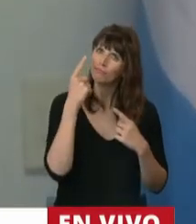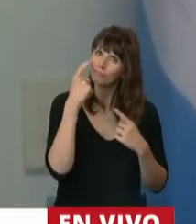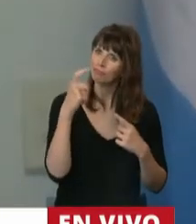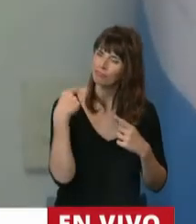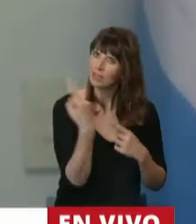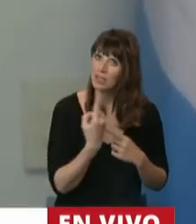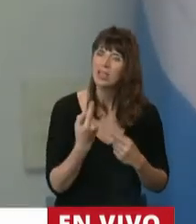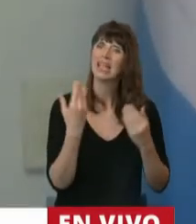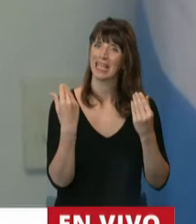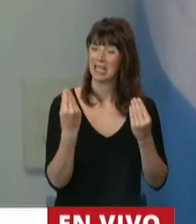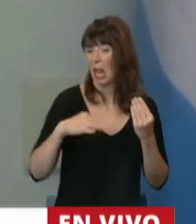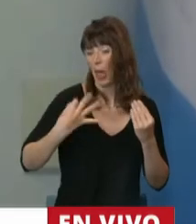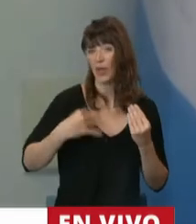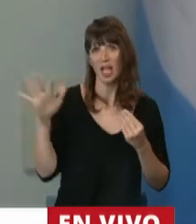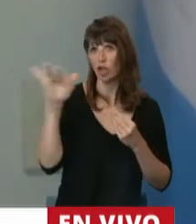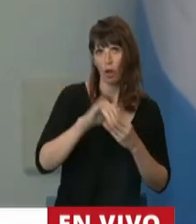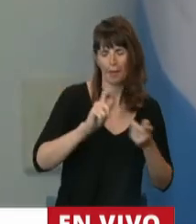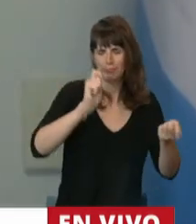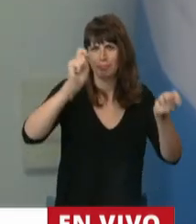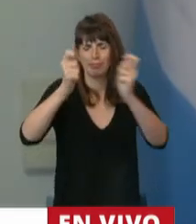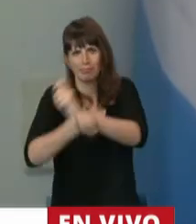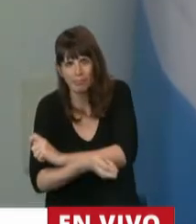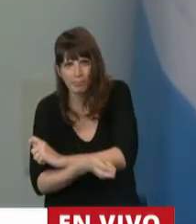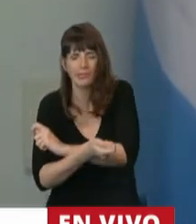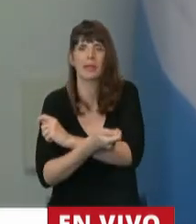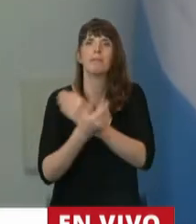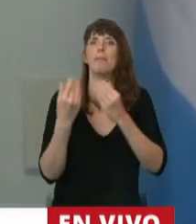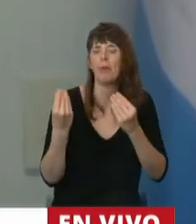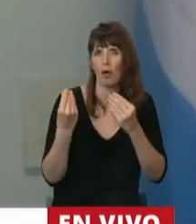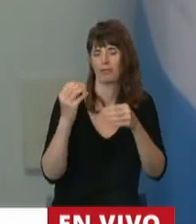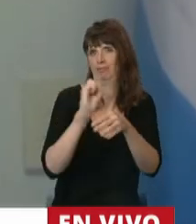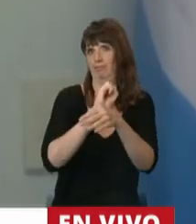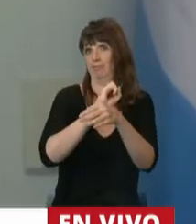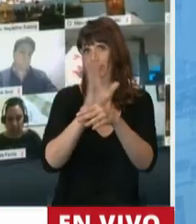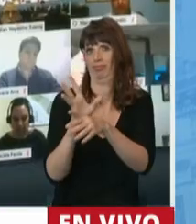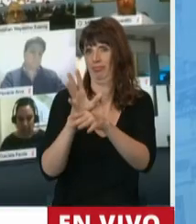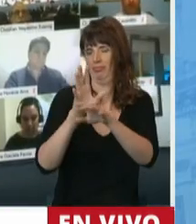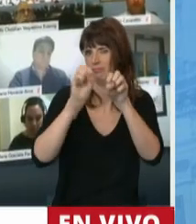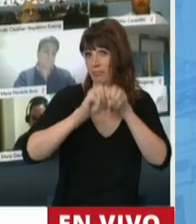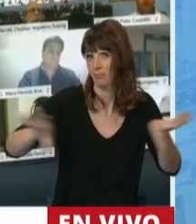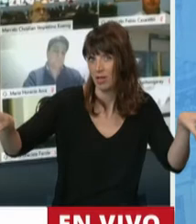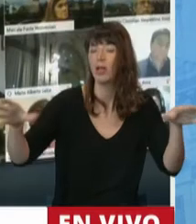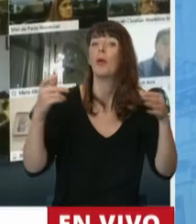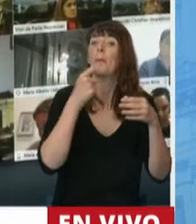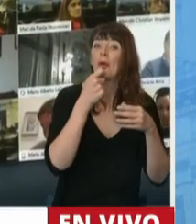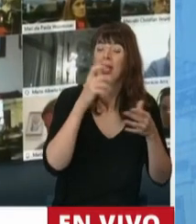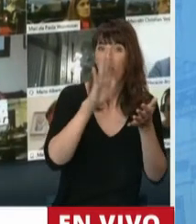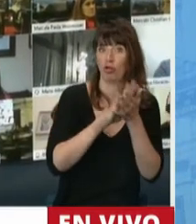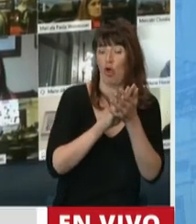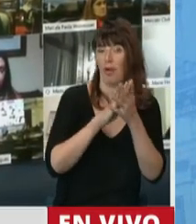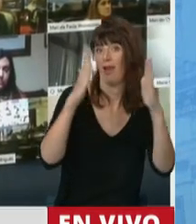sido fuertemente golpeada por esta pandemia. Medidas como el aislamiento social, preventivo y obligatorio,